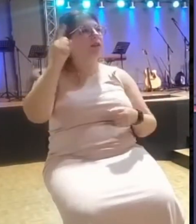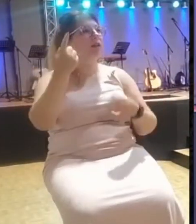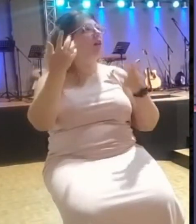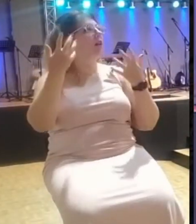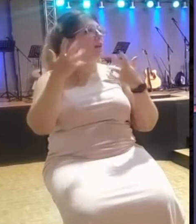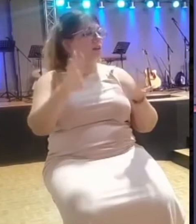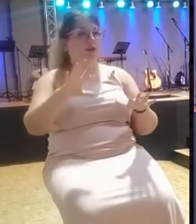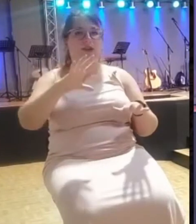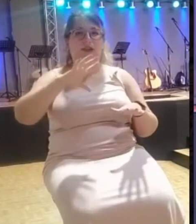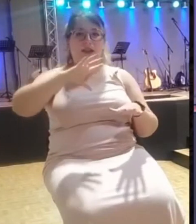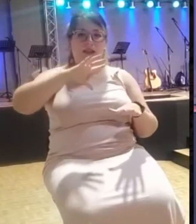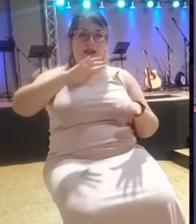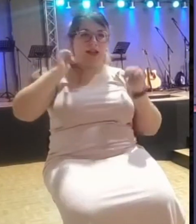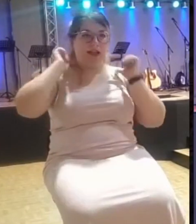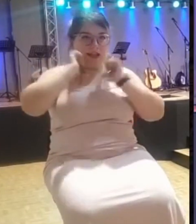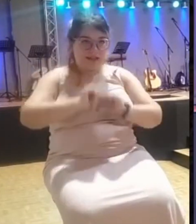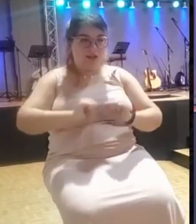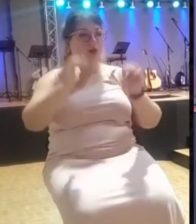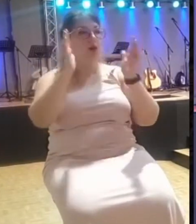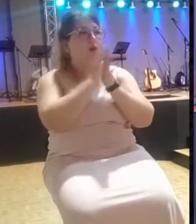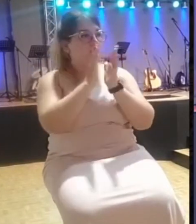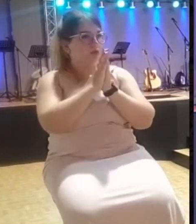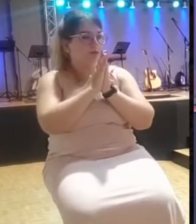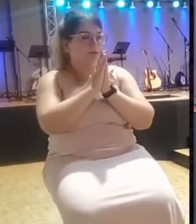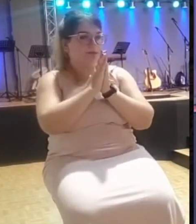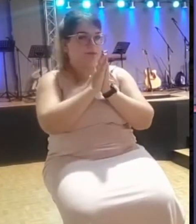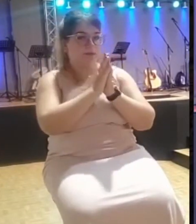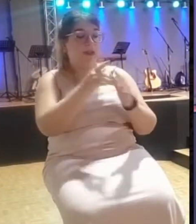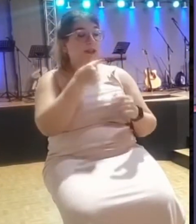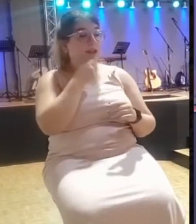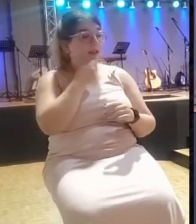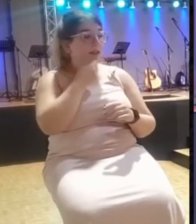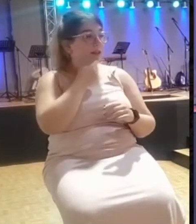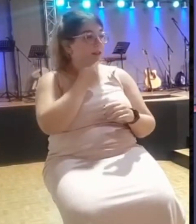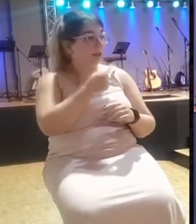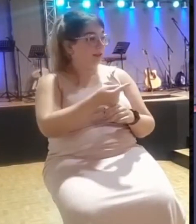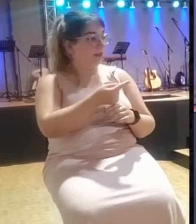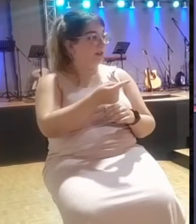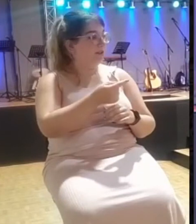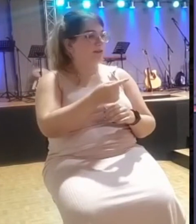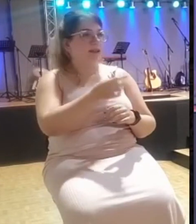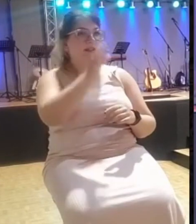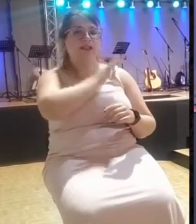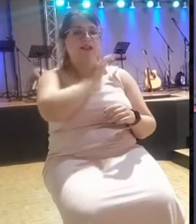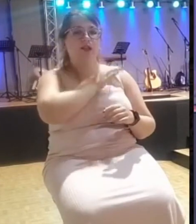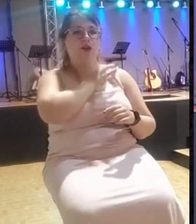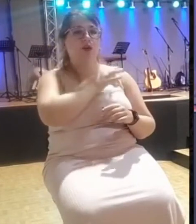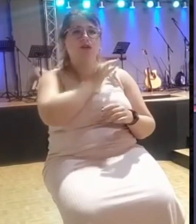Elías, Eliseo oró y dijo, Señor, déjalos a todos ciegos.